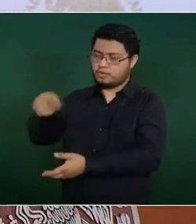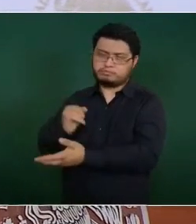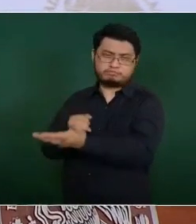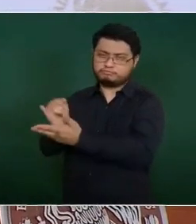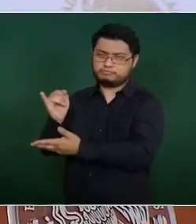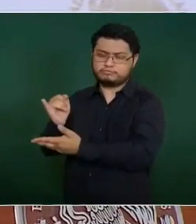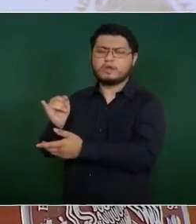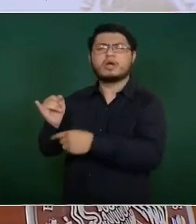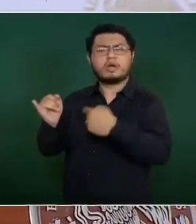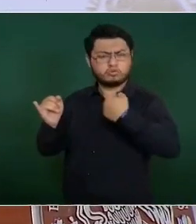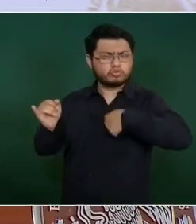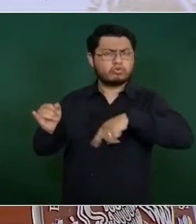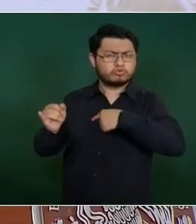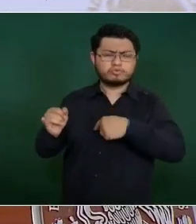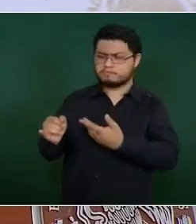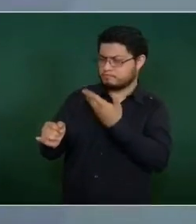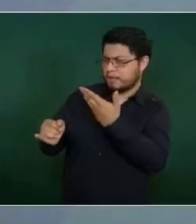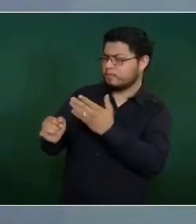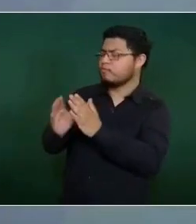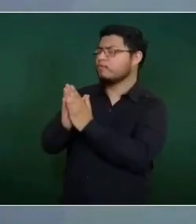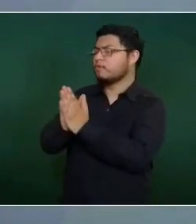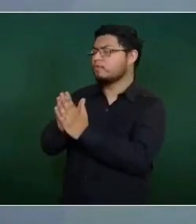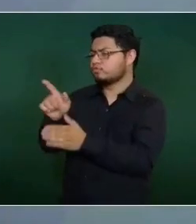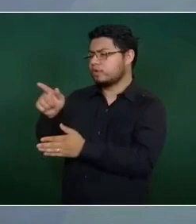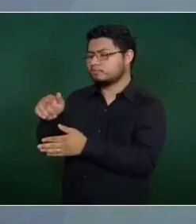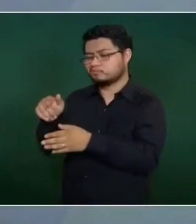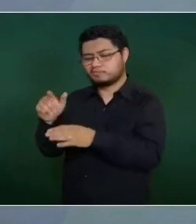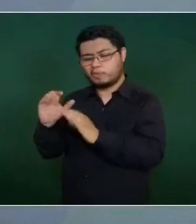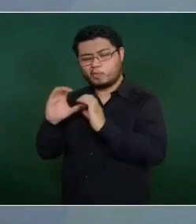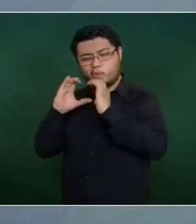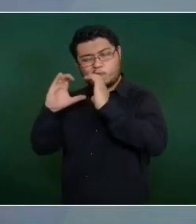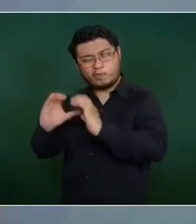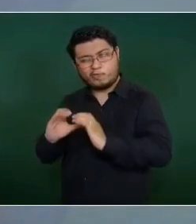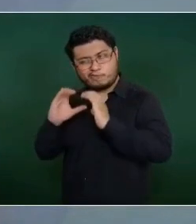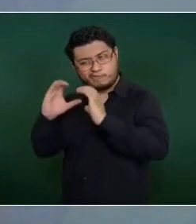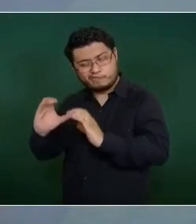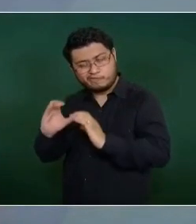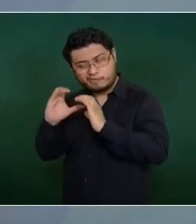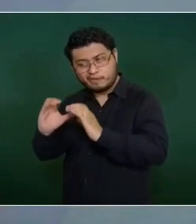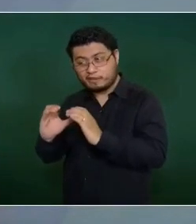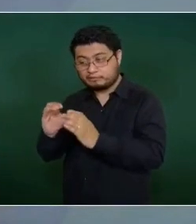sino que también equilibren cuidando el crecimiento.